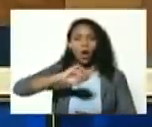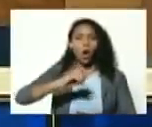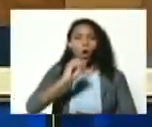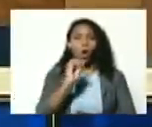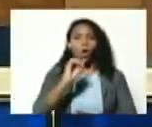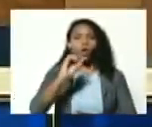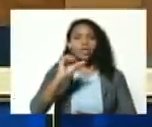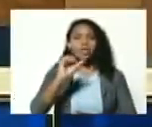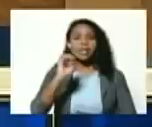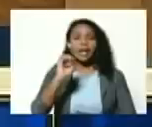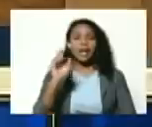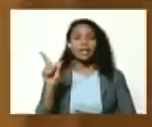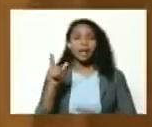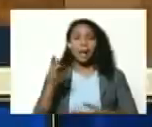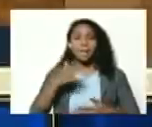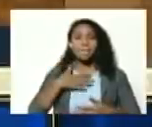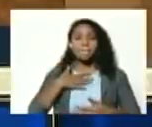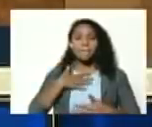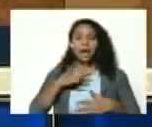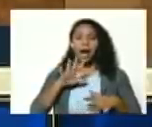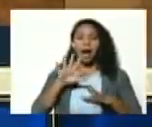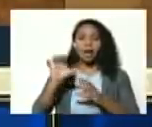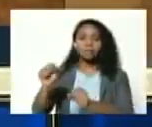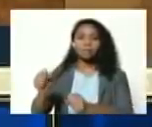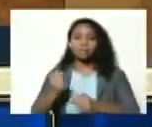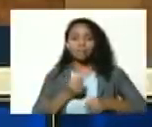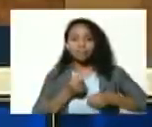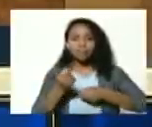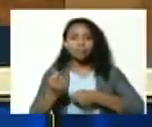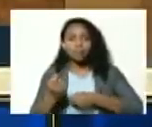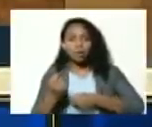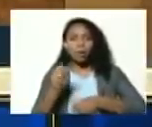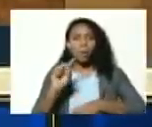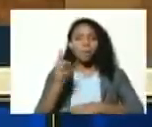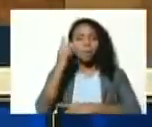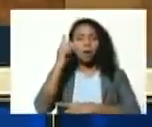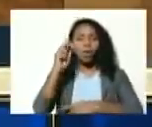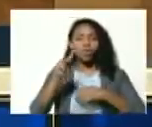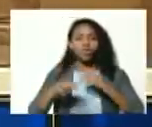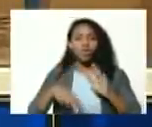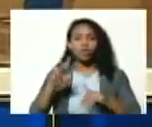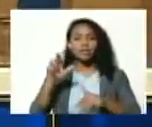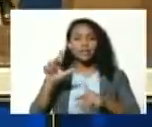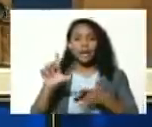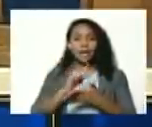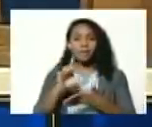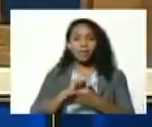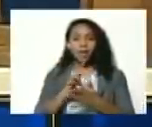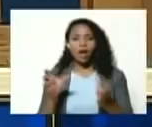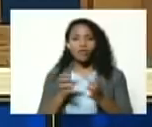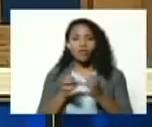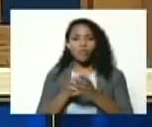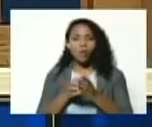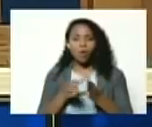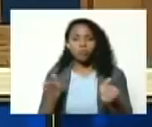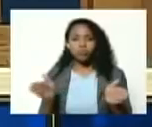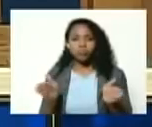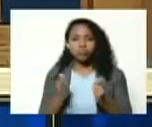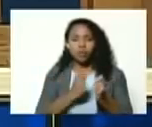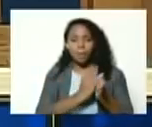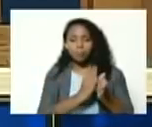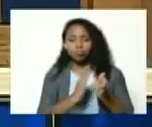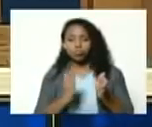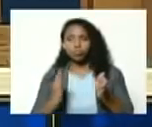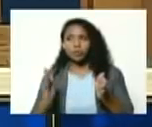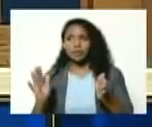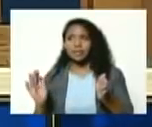toma mi lanza bañada de plata los primeros 12 libros de la colección vamos a bautizarlos aquí por favor si me